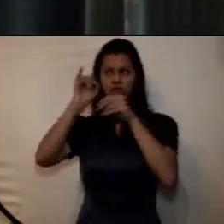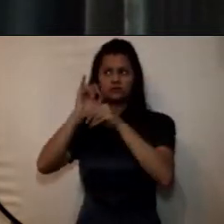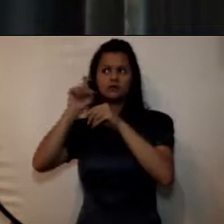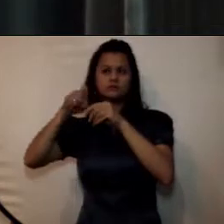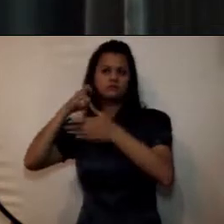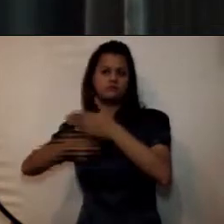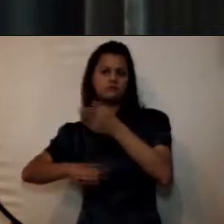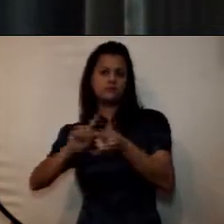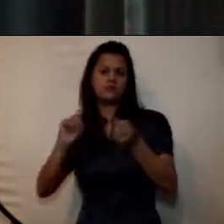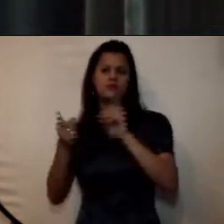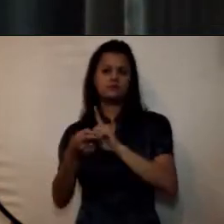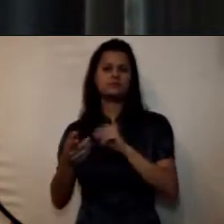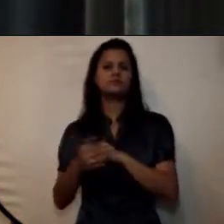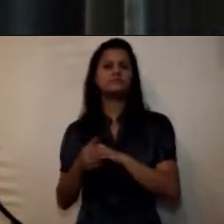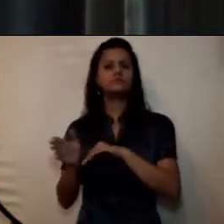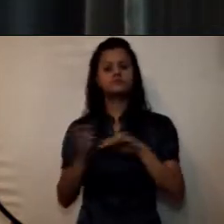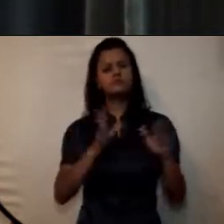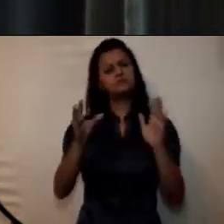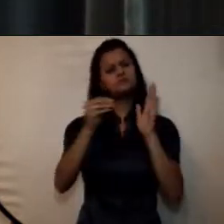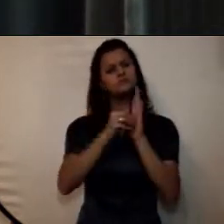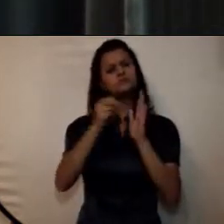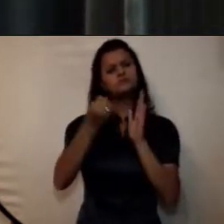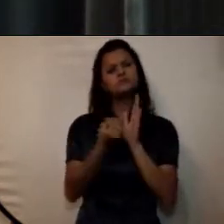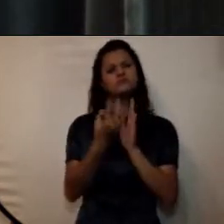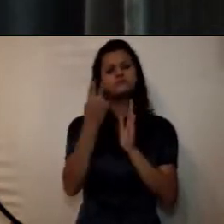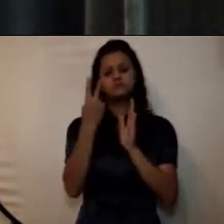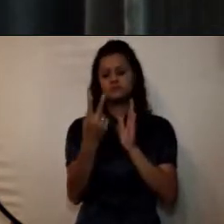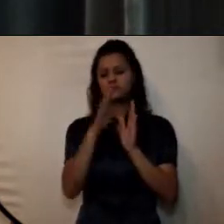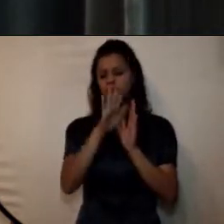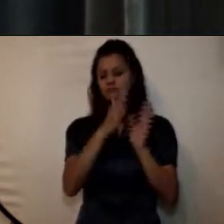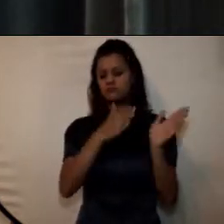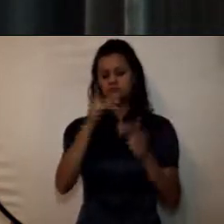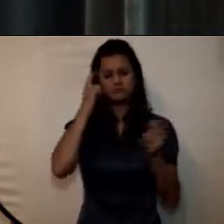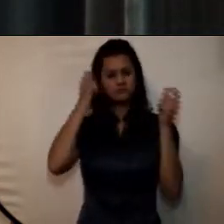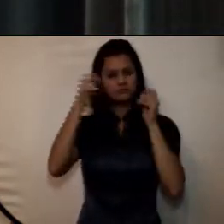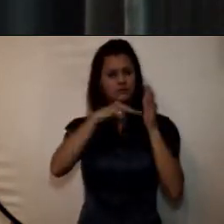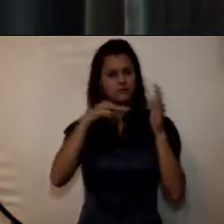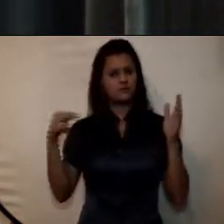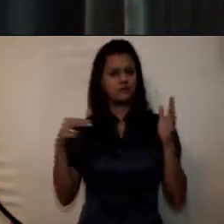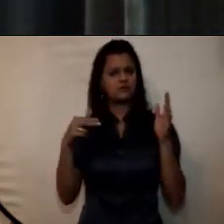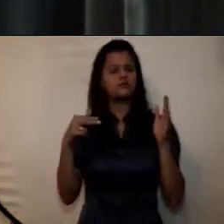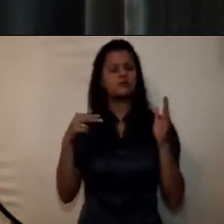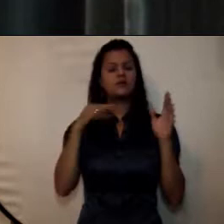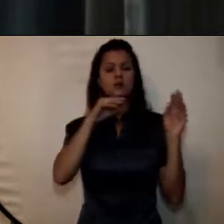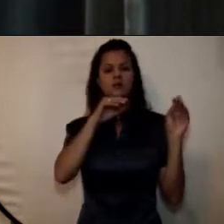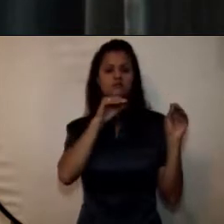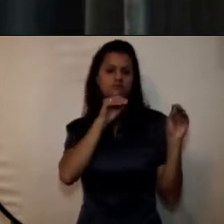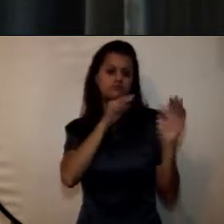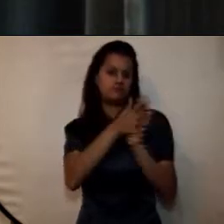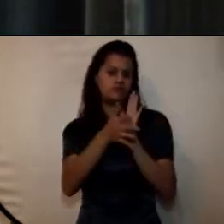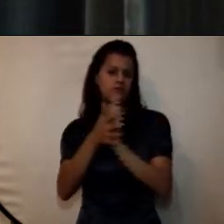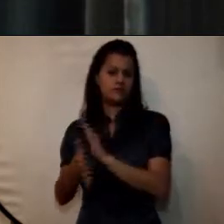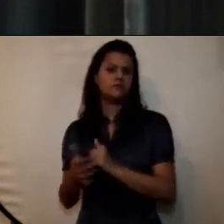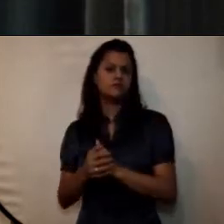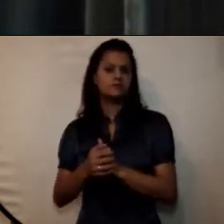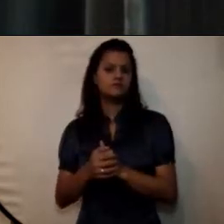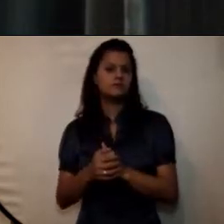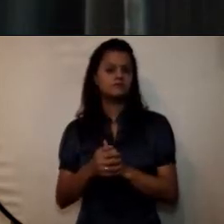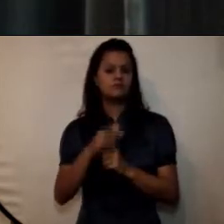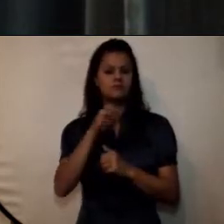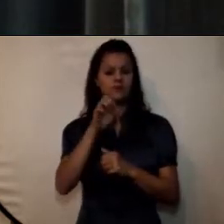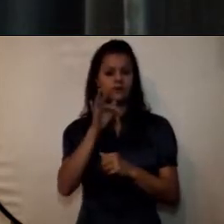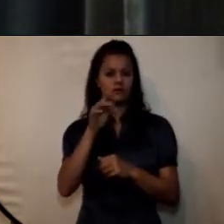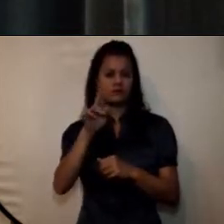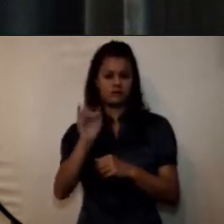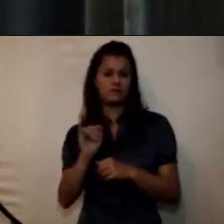implementación del componente número 2 del plan estratégico de tecnologías de la información PETI sistema de servidores y almacenamiento para la